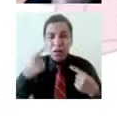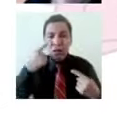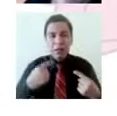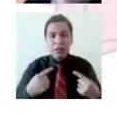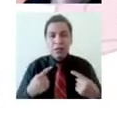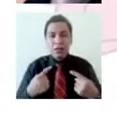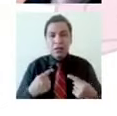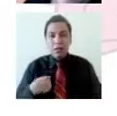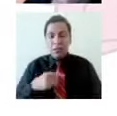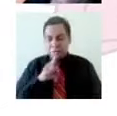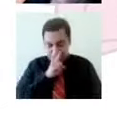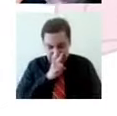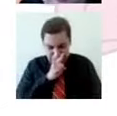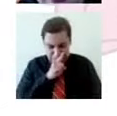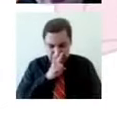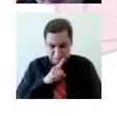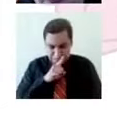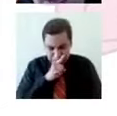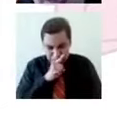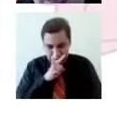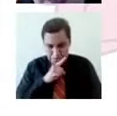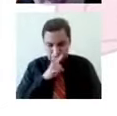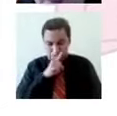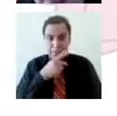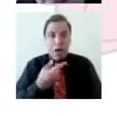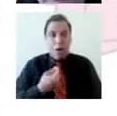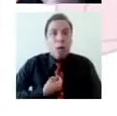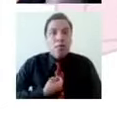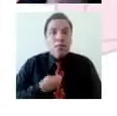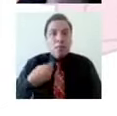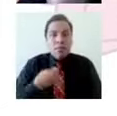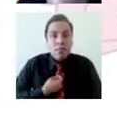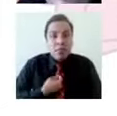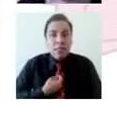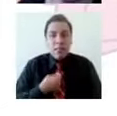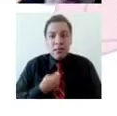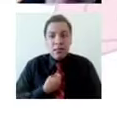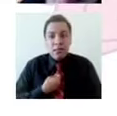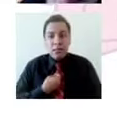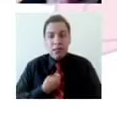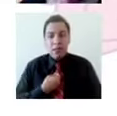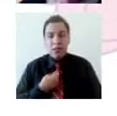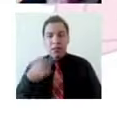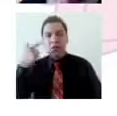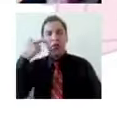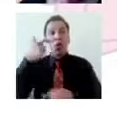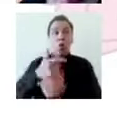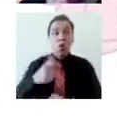expresar, y cuando, y alguien que lo haga, voy a decir, él es débil y yo no.